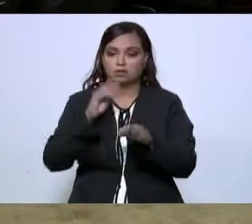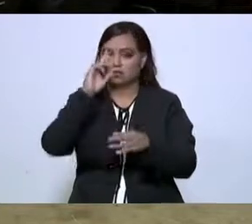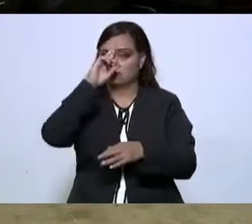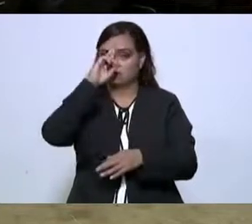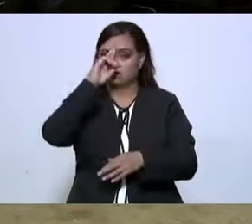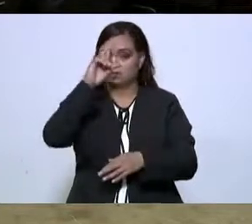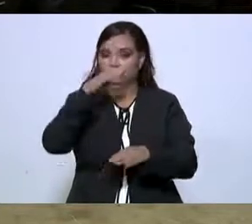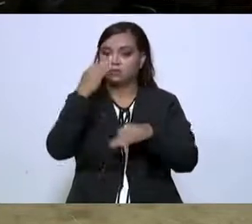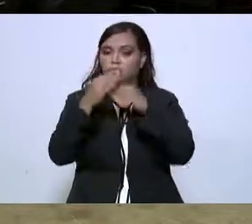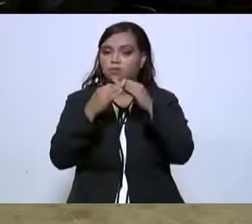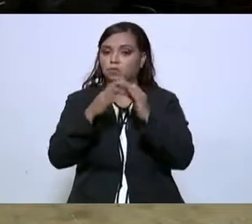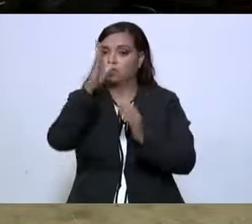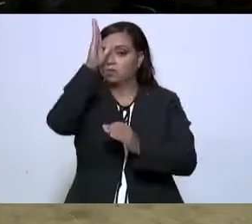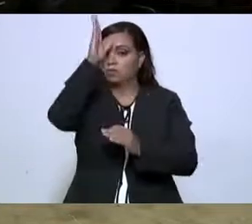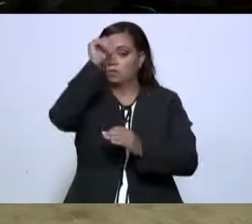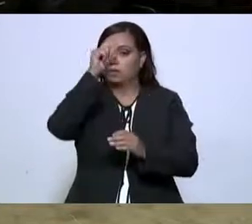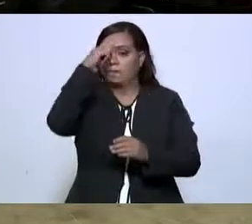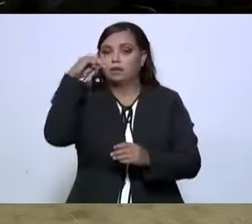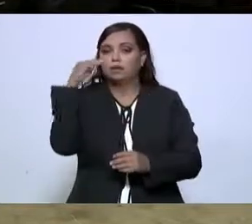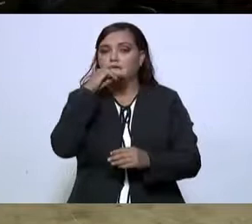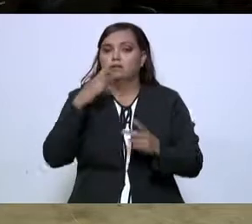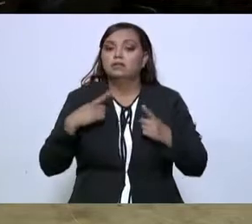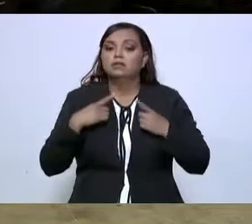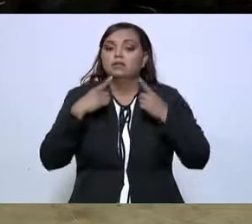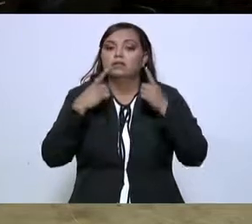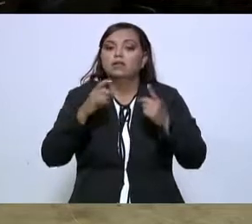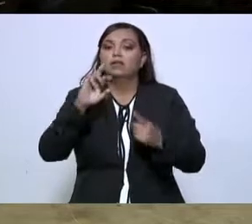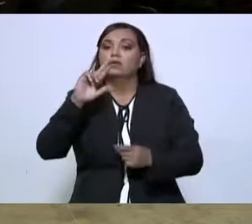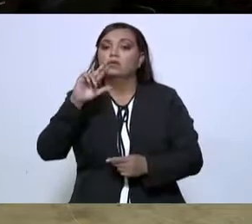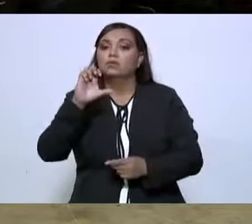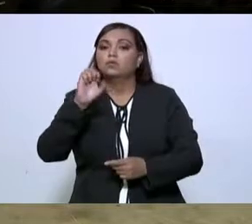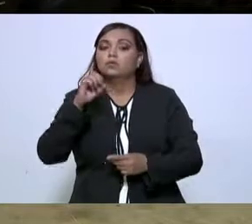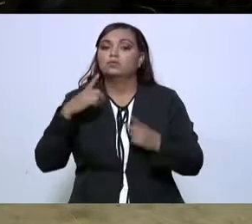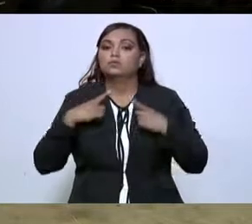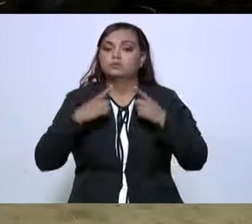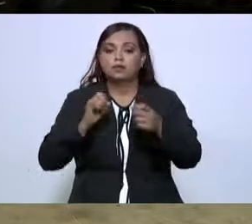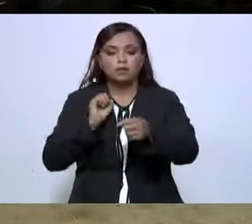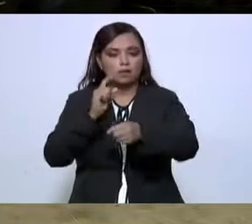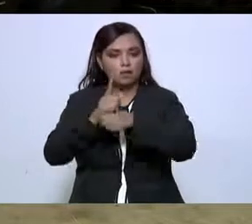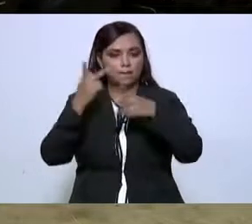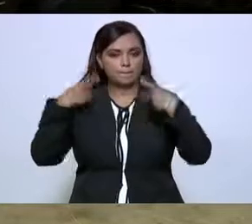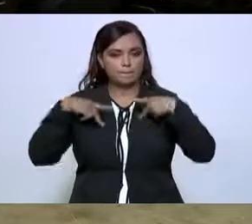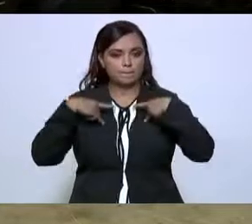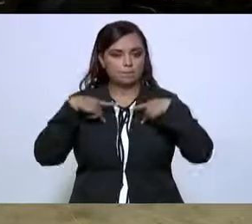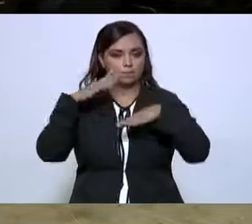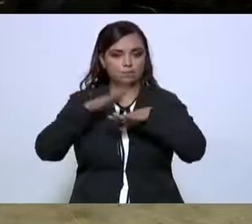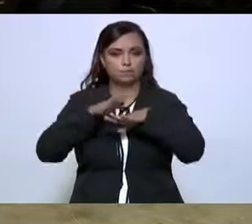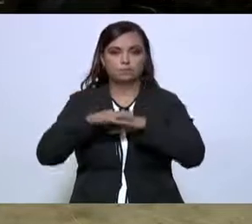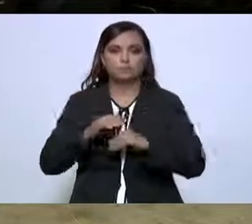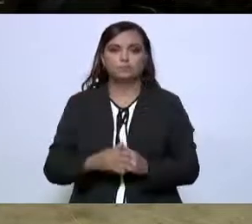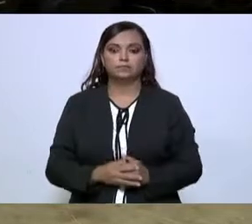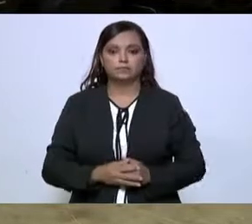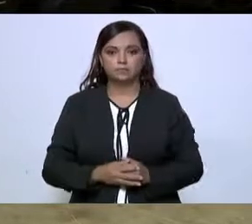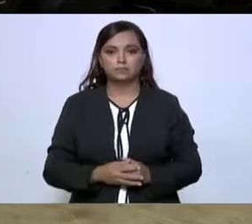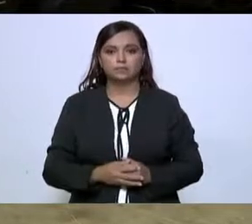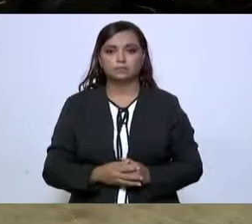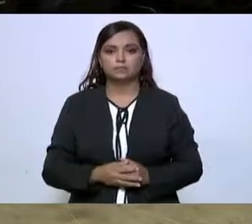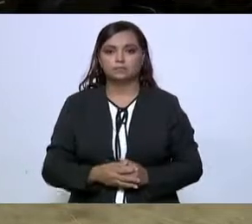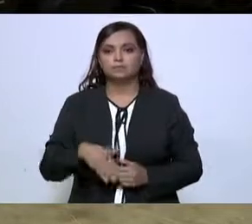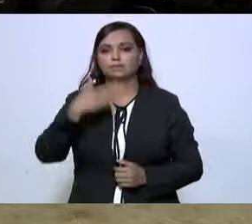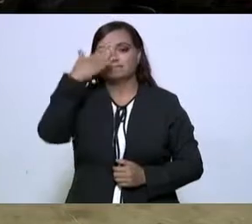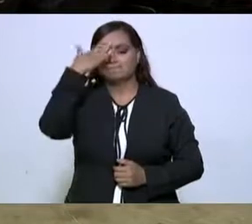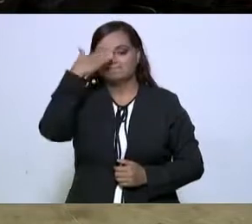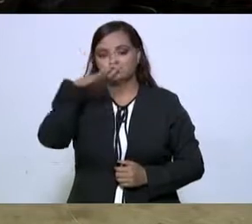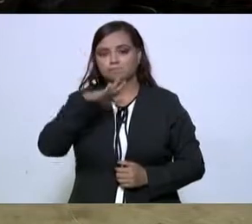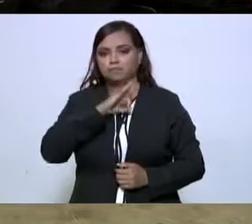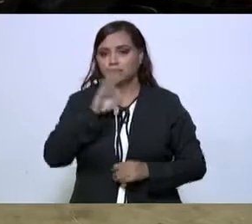garantizar que los recursos lleguen de la manera más directa a los beneficiarios. Estoy seguro